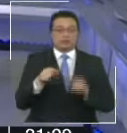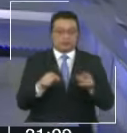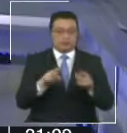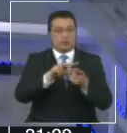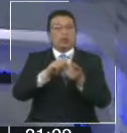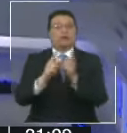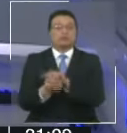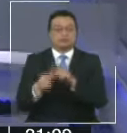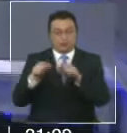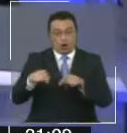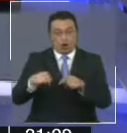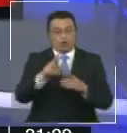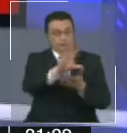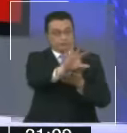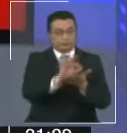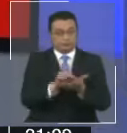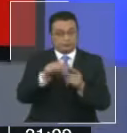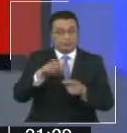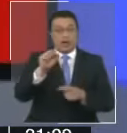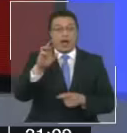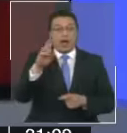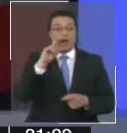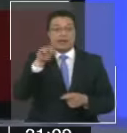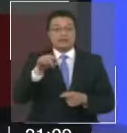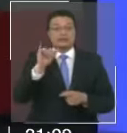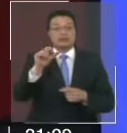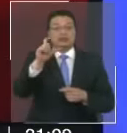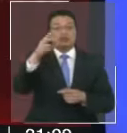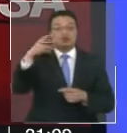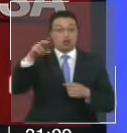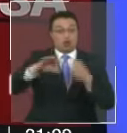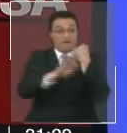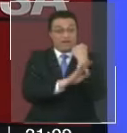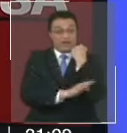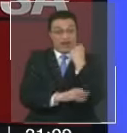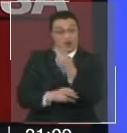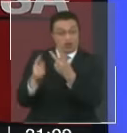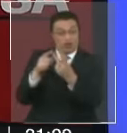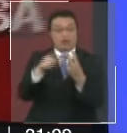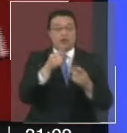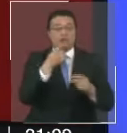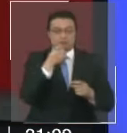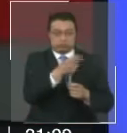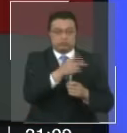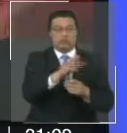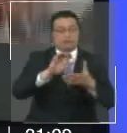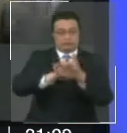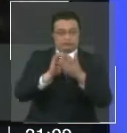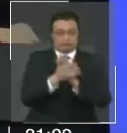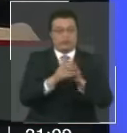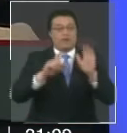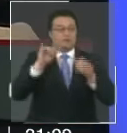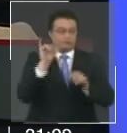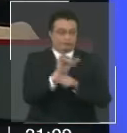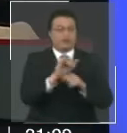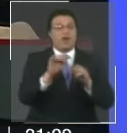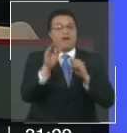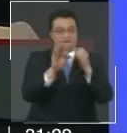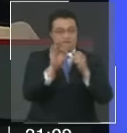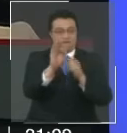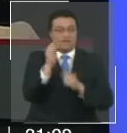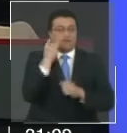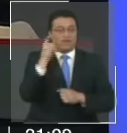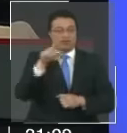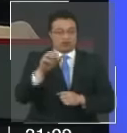formalización de Orpiz, los fiscales Arias y Chong le imputaron delitos tributarios, fraude al fisco y cohecho, por lo que pedirán que quede